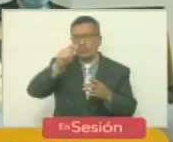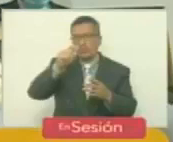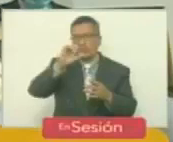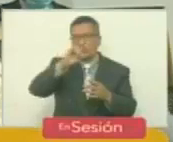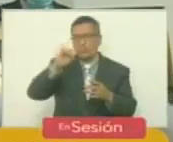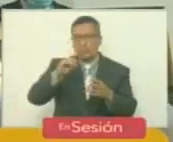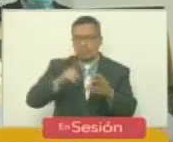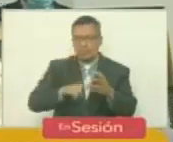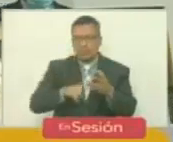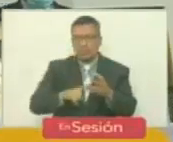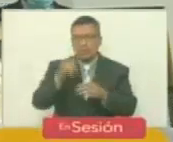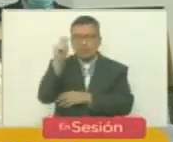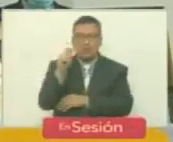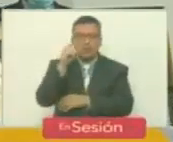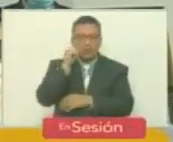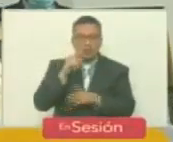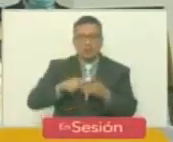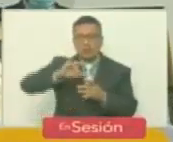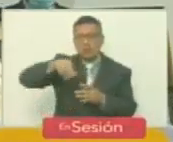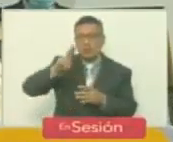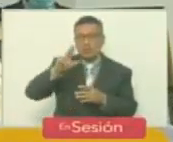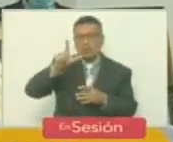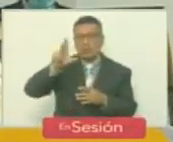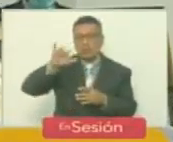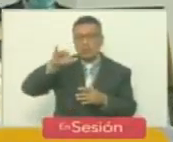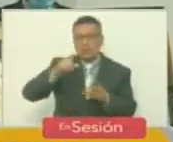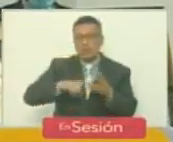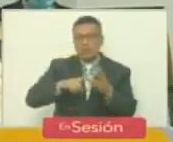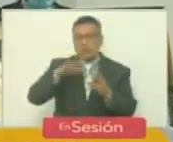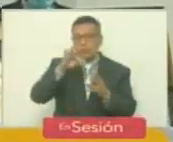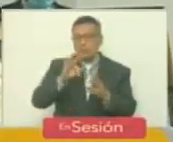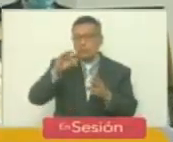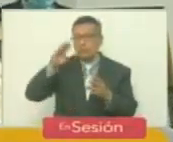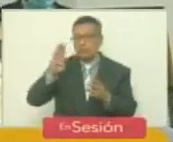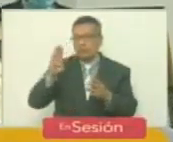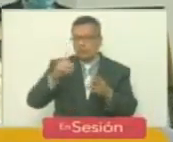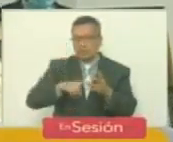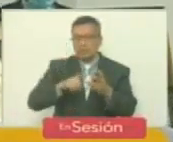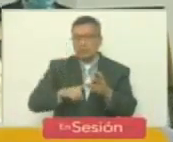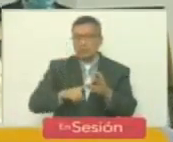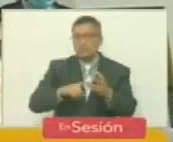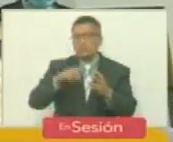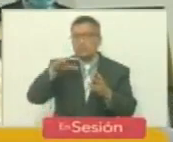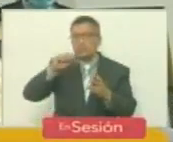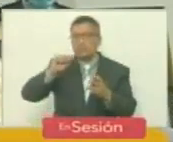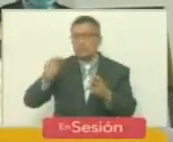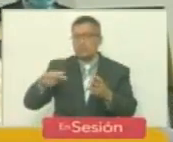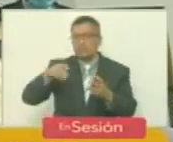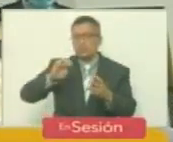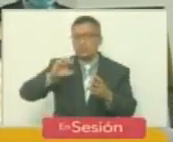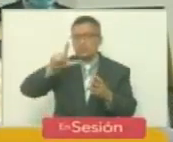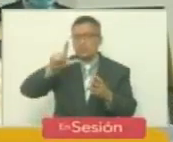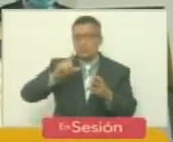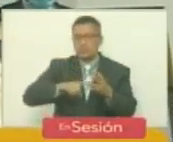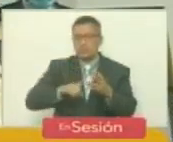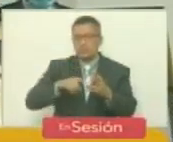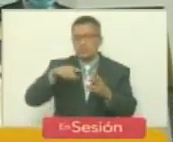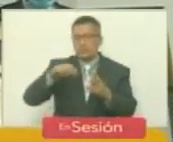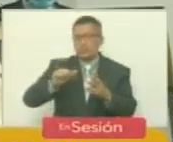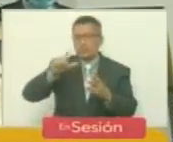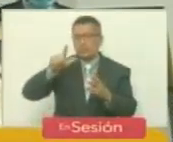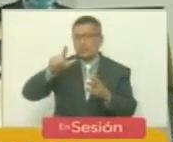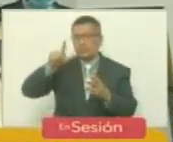Vidosa, los diputados Julio Chávez Meléndez, Fernando Bastida Calderón, Ángelo Canto Azuaje y Ali